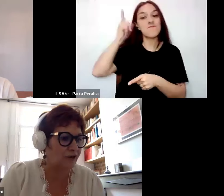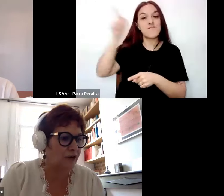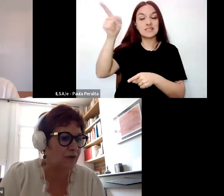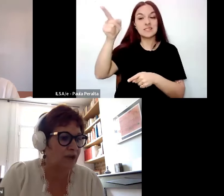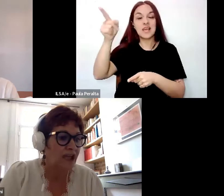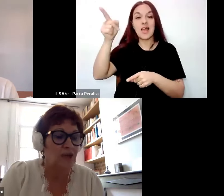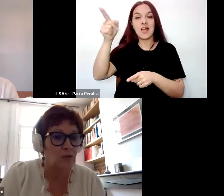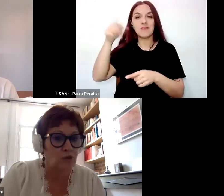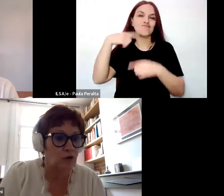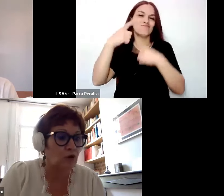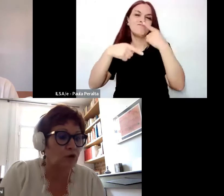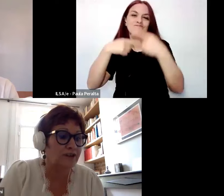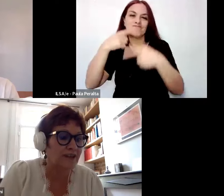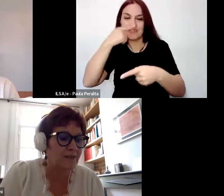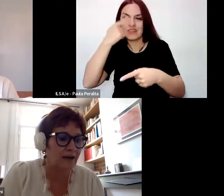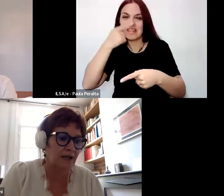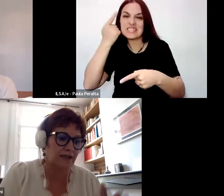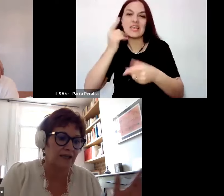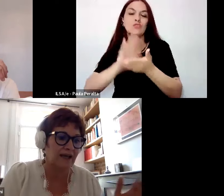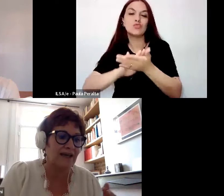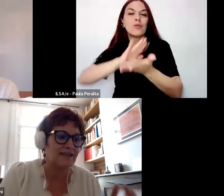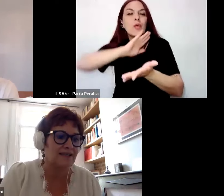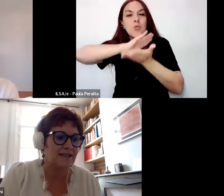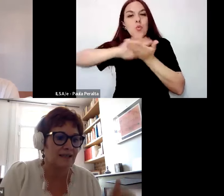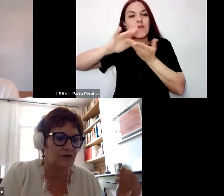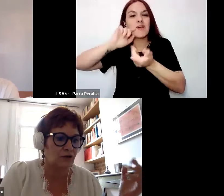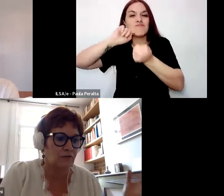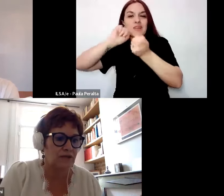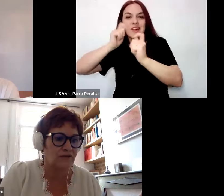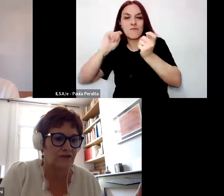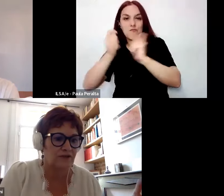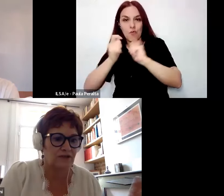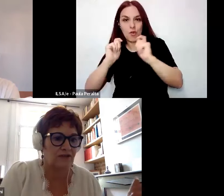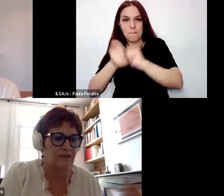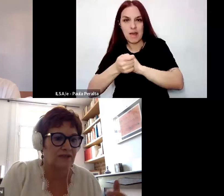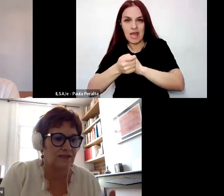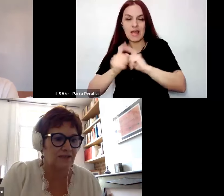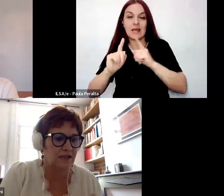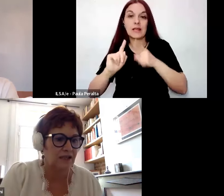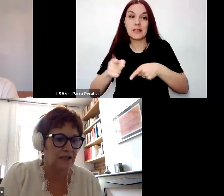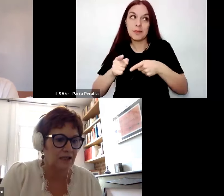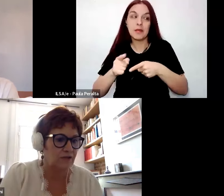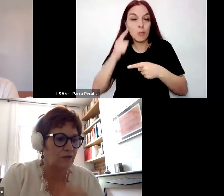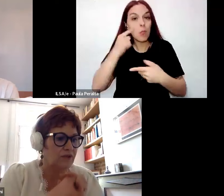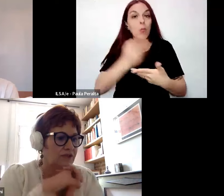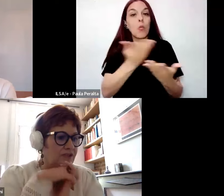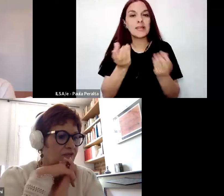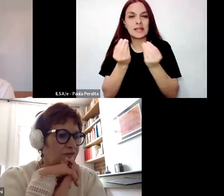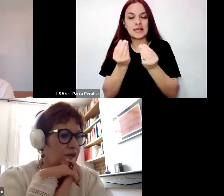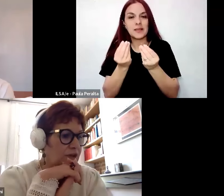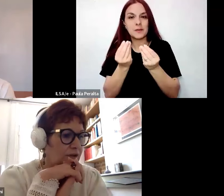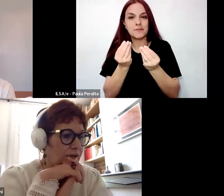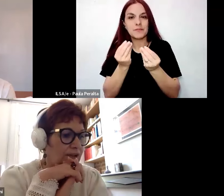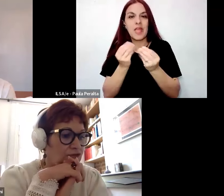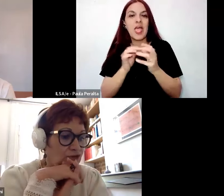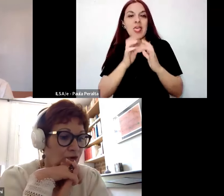todavía a una nueva reforma y muestran que el debate que existió